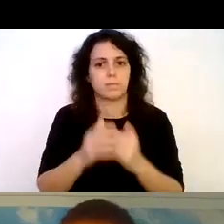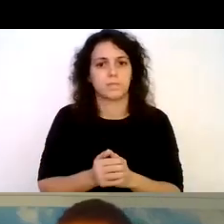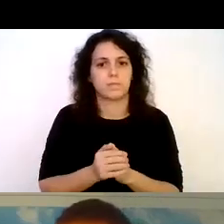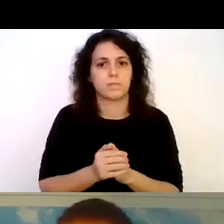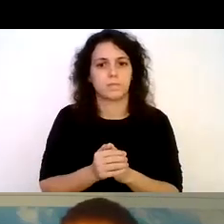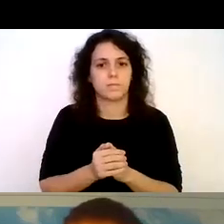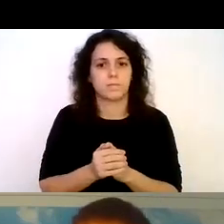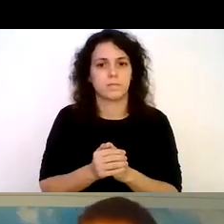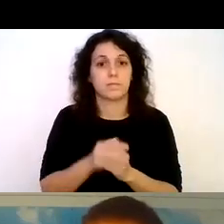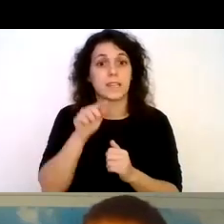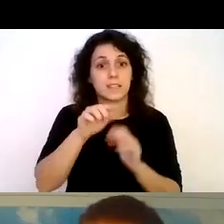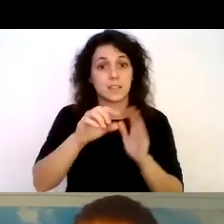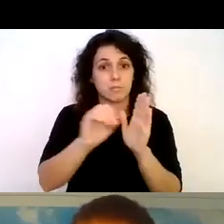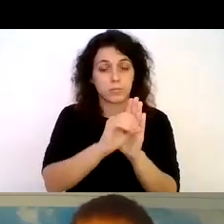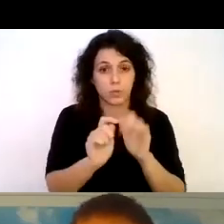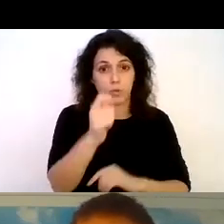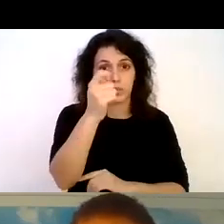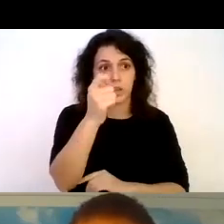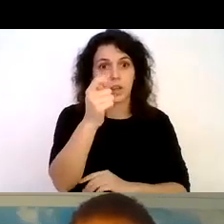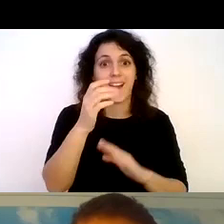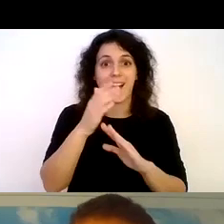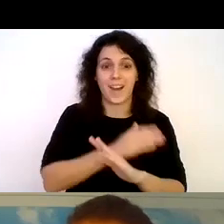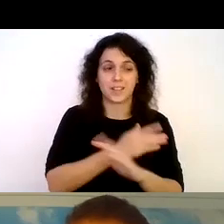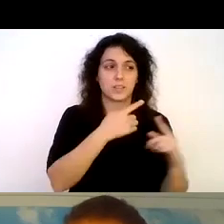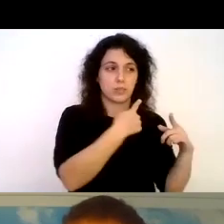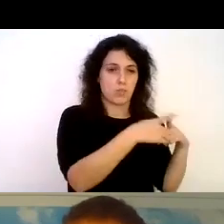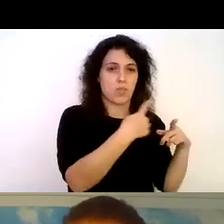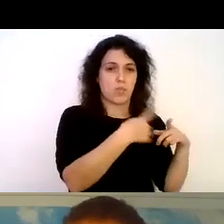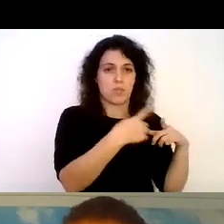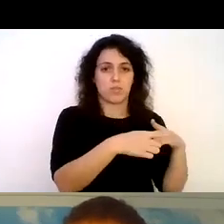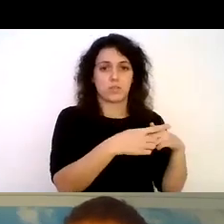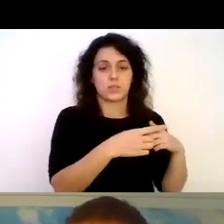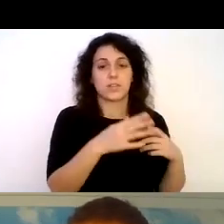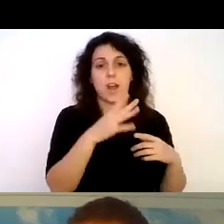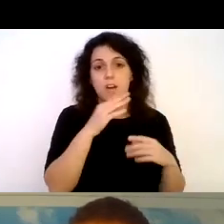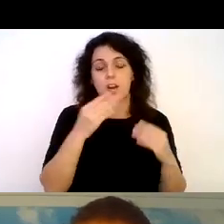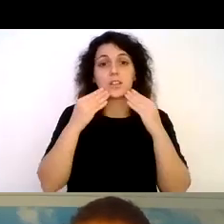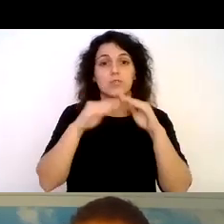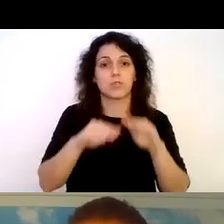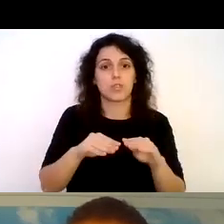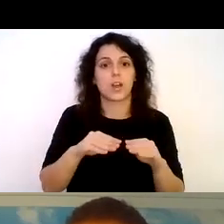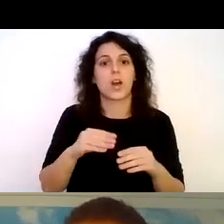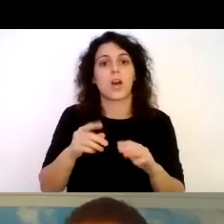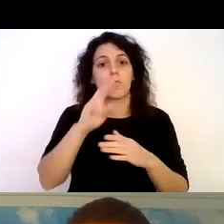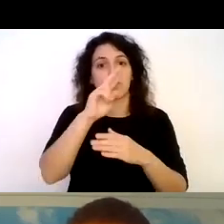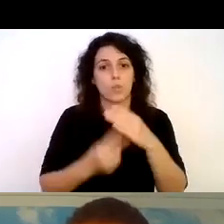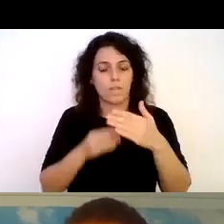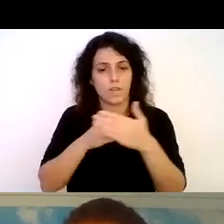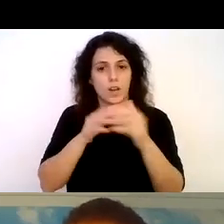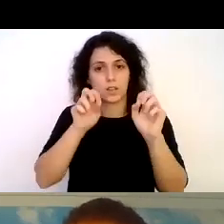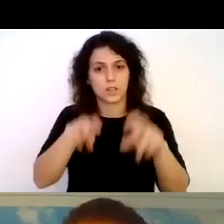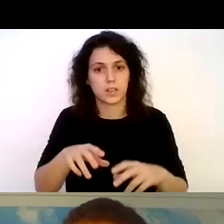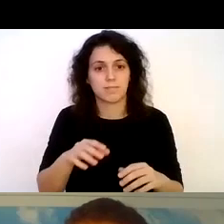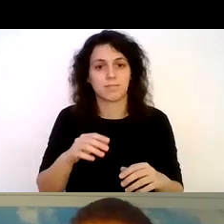slogan muchas cosas han pasado y decidí contar la historia de buceos sin barreras desde la actualidad